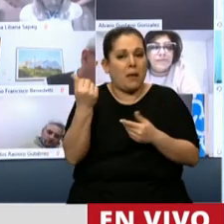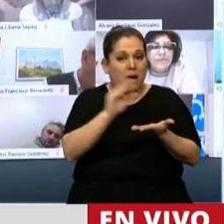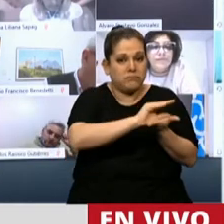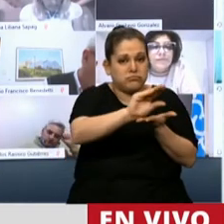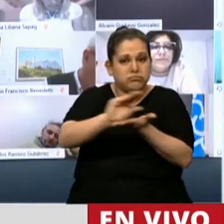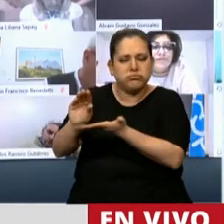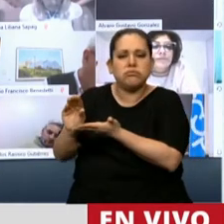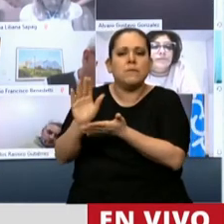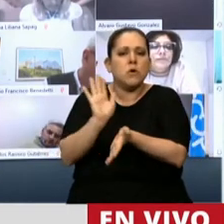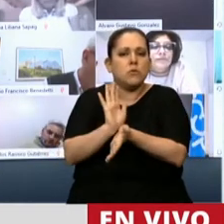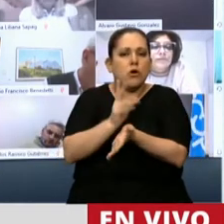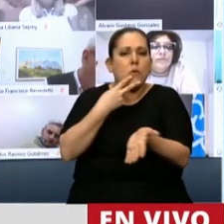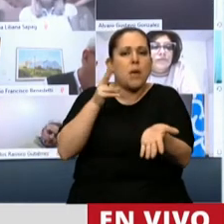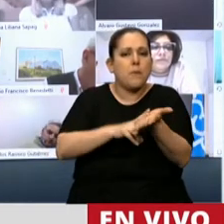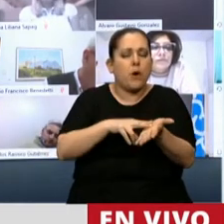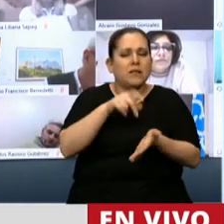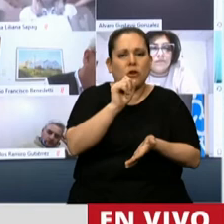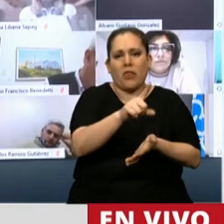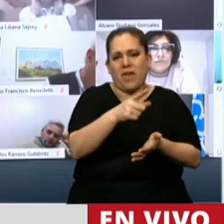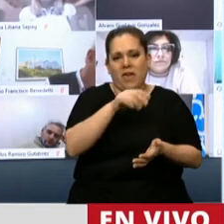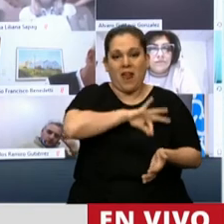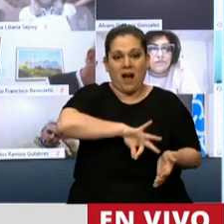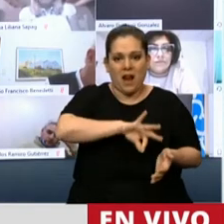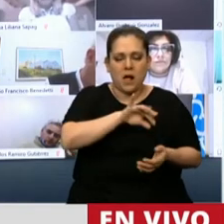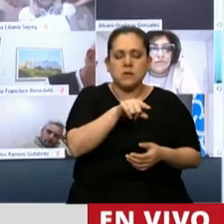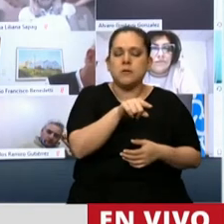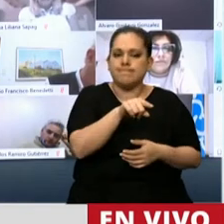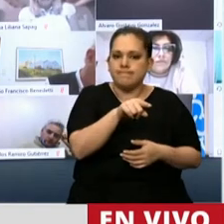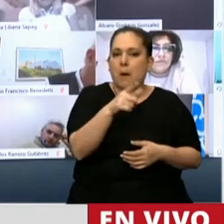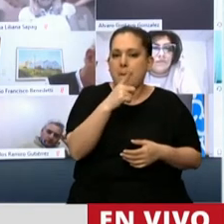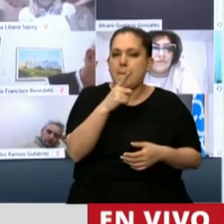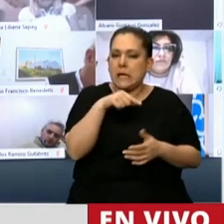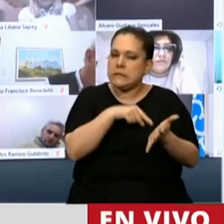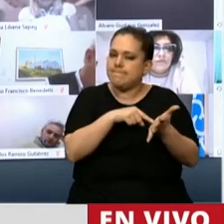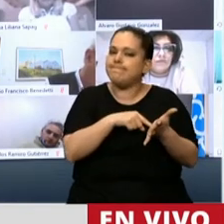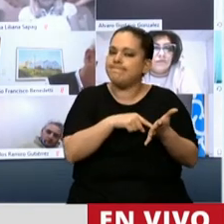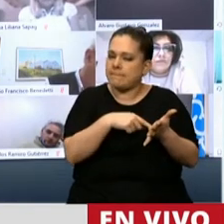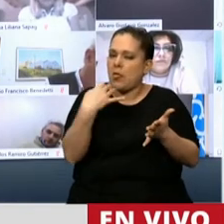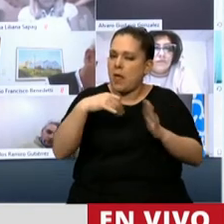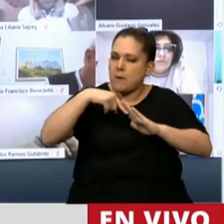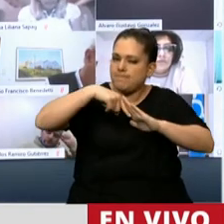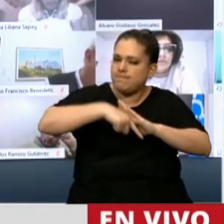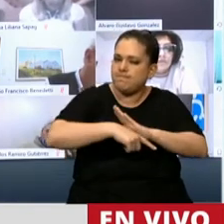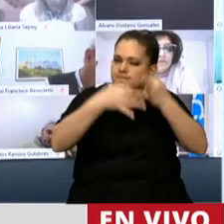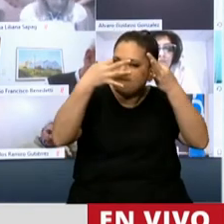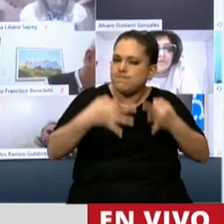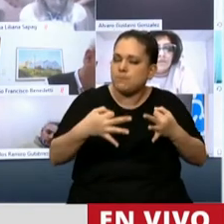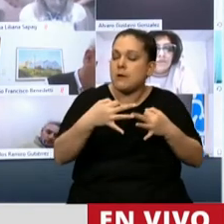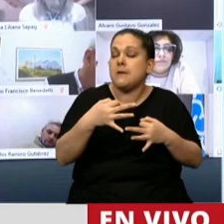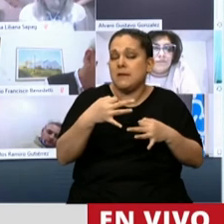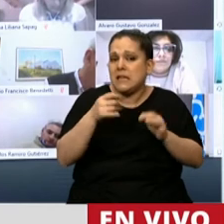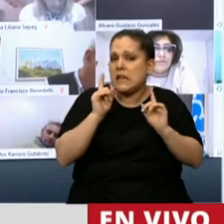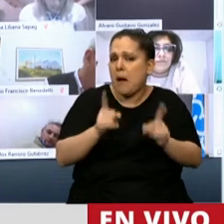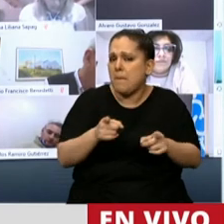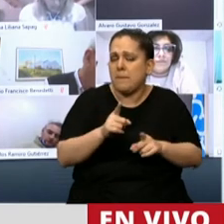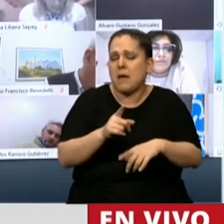relación al impuesto a las ganancias, creo que eso va a ser muy discrecional, y en definitiva, no creo que sea bueno